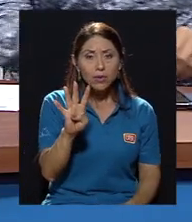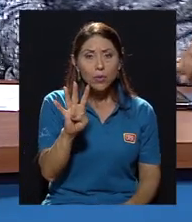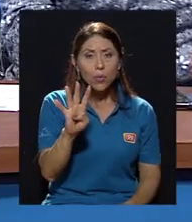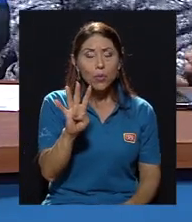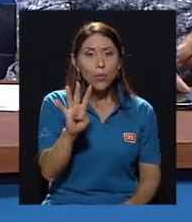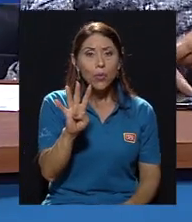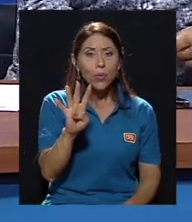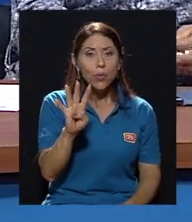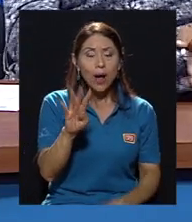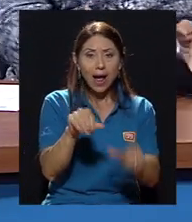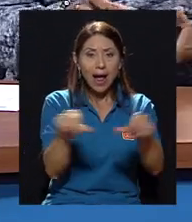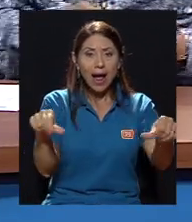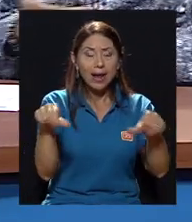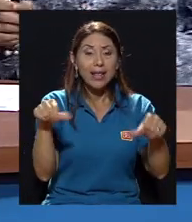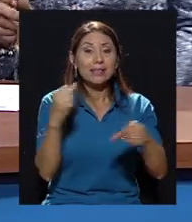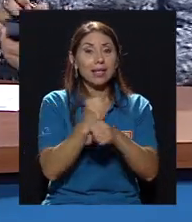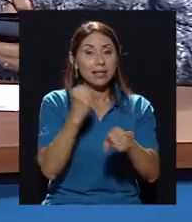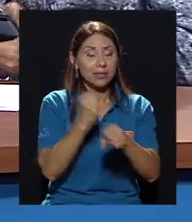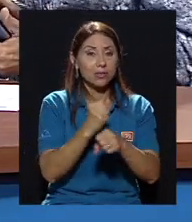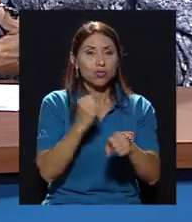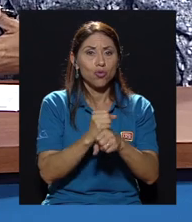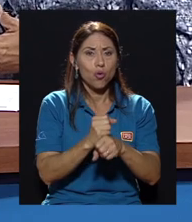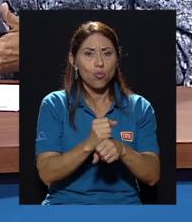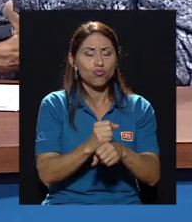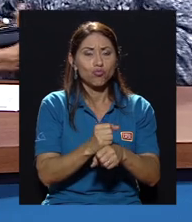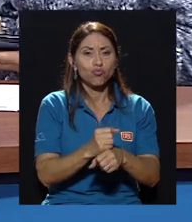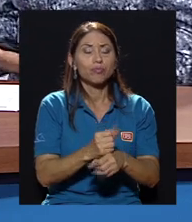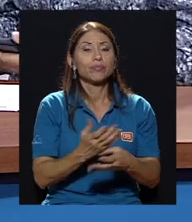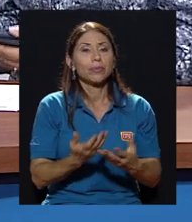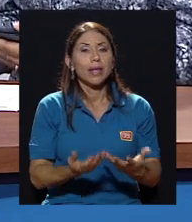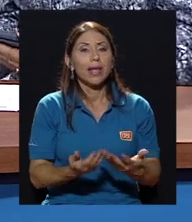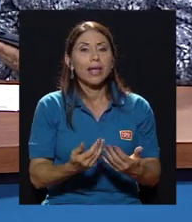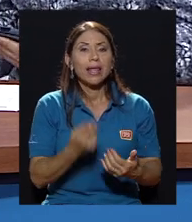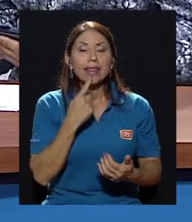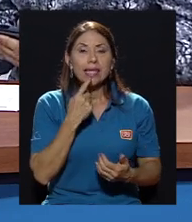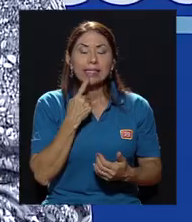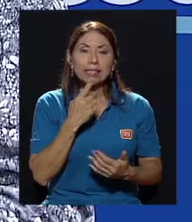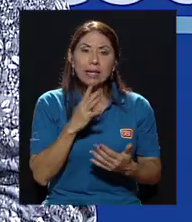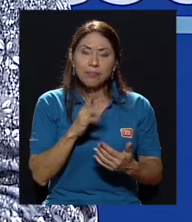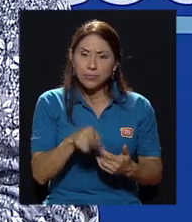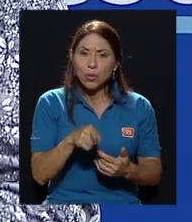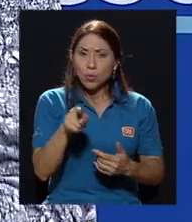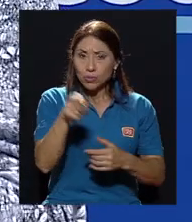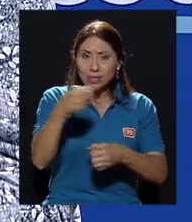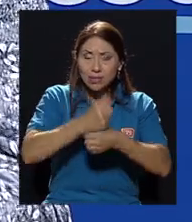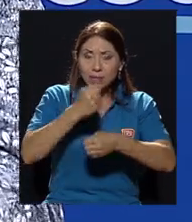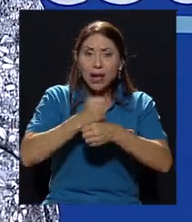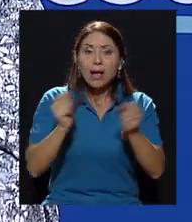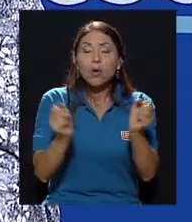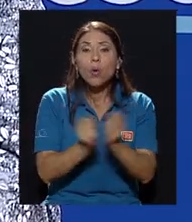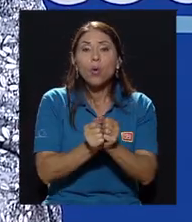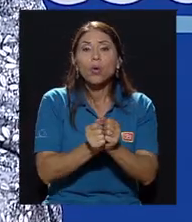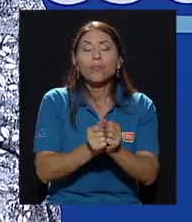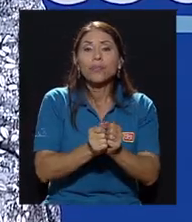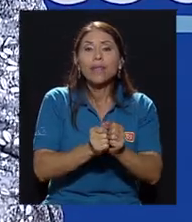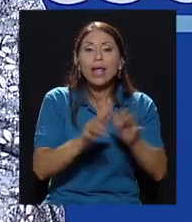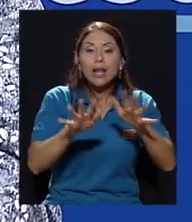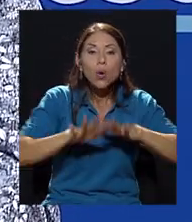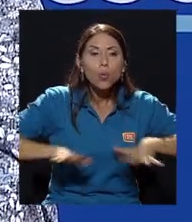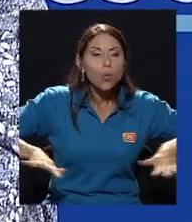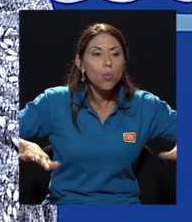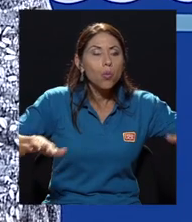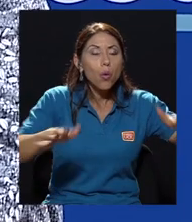áreas de gestión, que por aquí las tengo. Dice el dato que tengo, ustedes trabajan con lo que es el